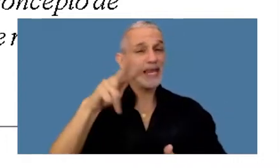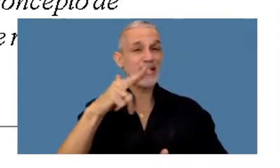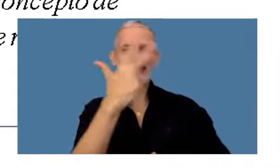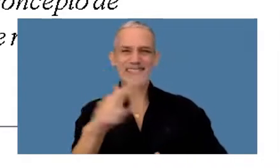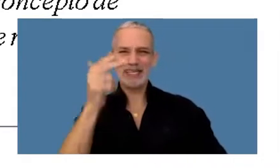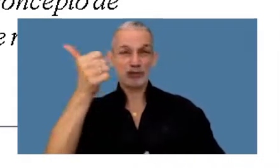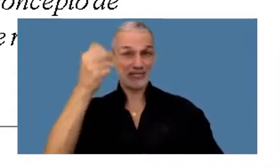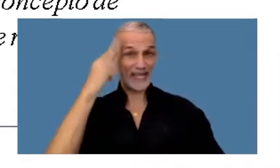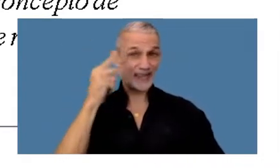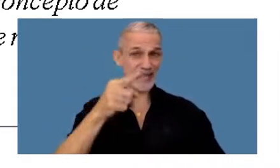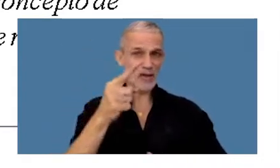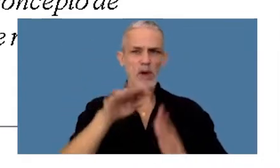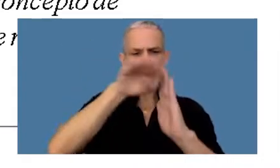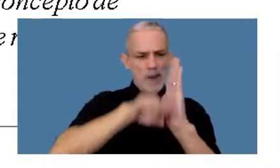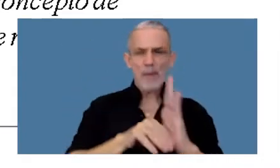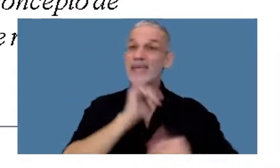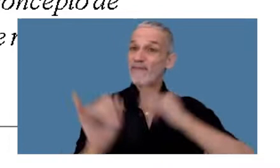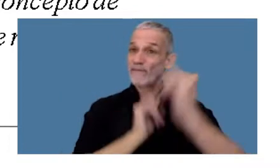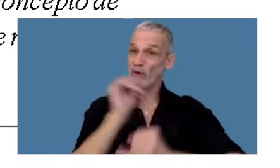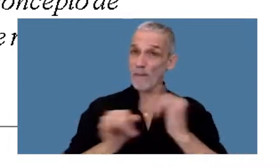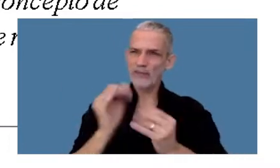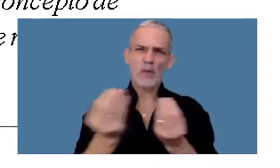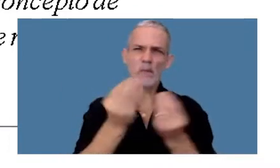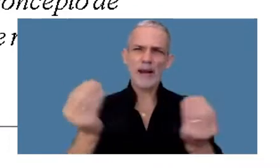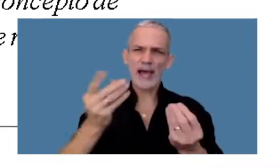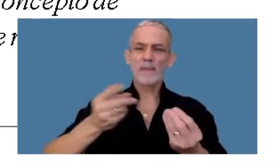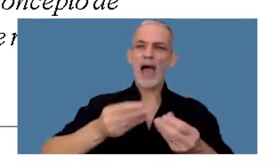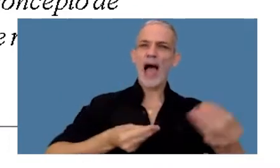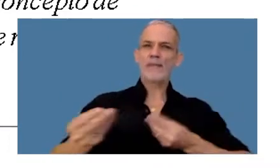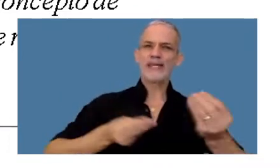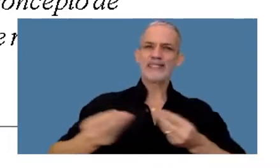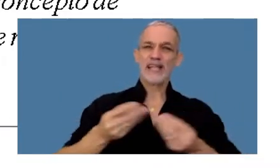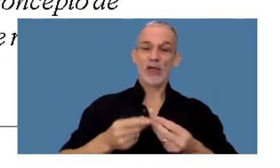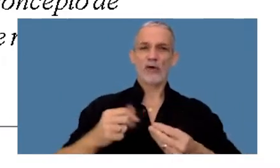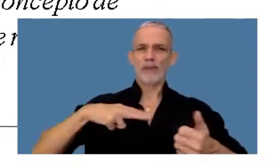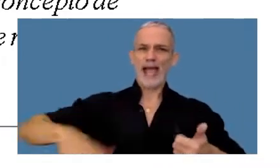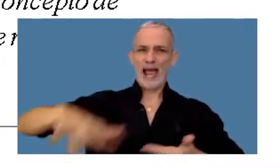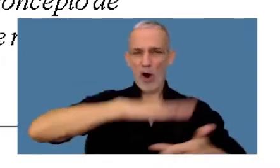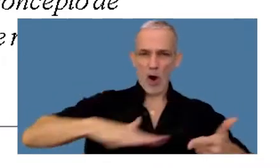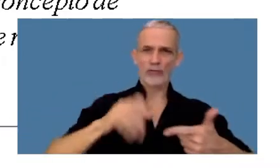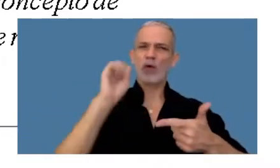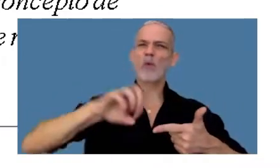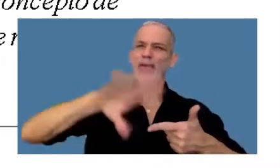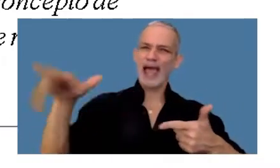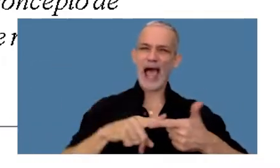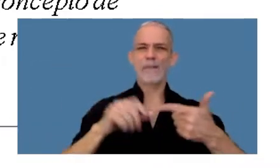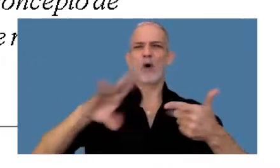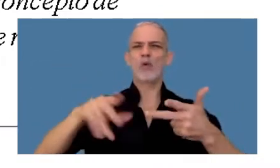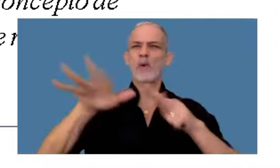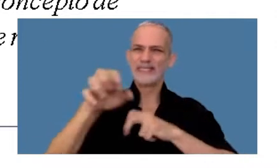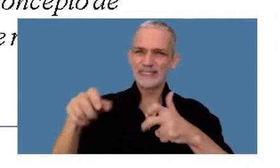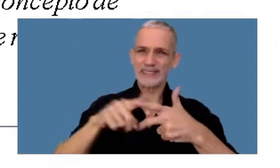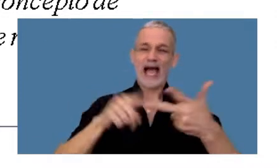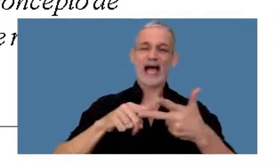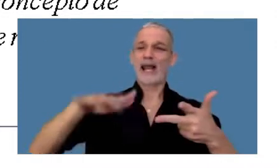que dispone un régimen de información para los administradores de countries, clubes de campo, clubes de chacra,